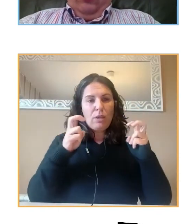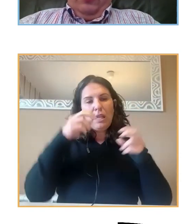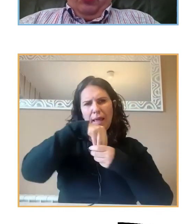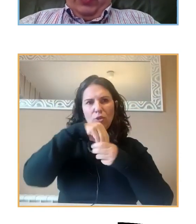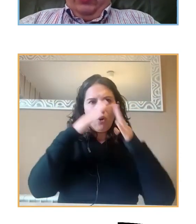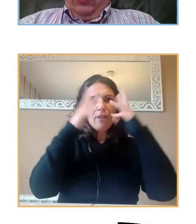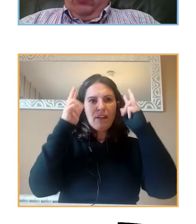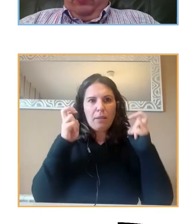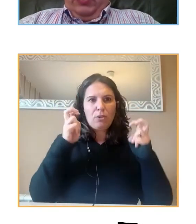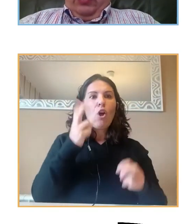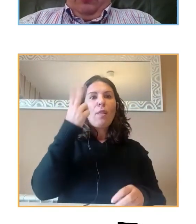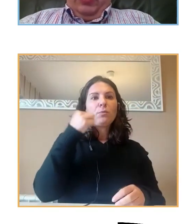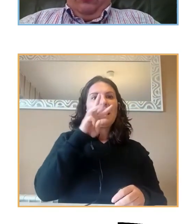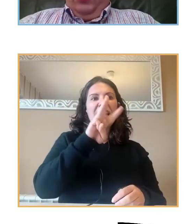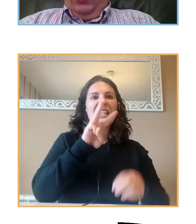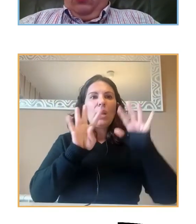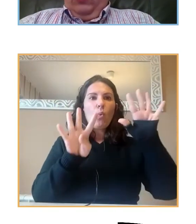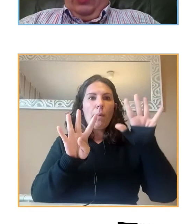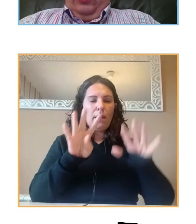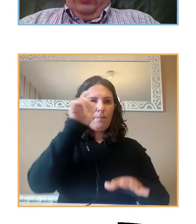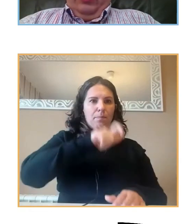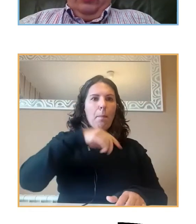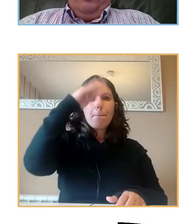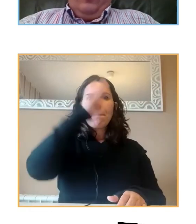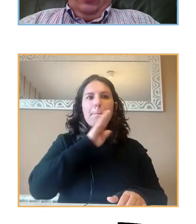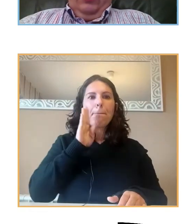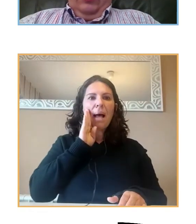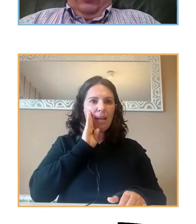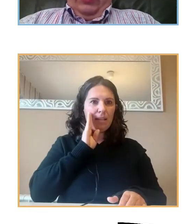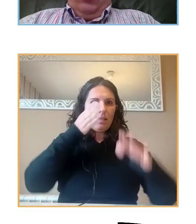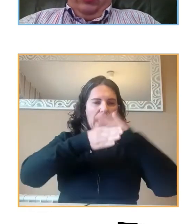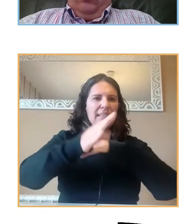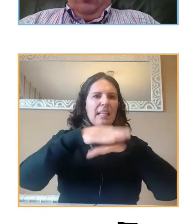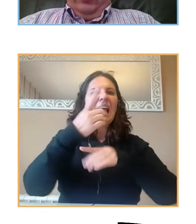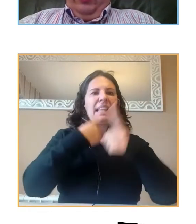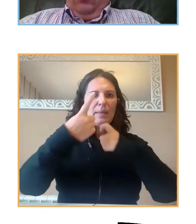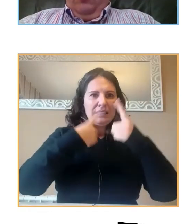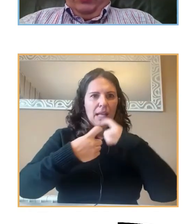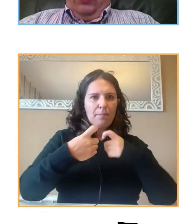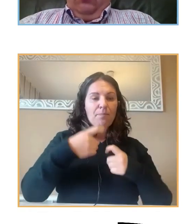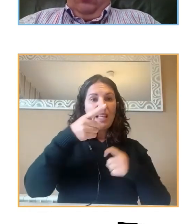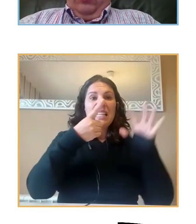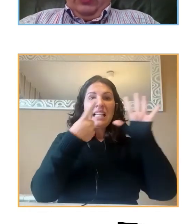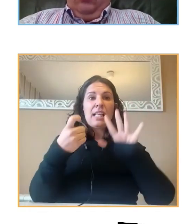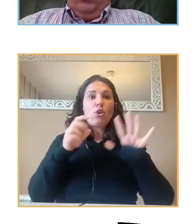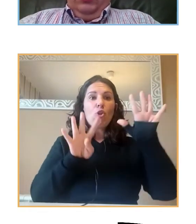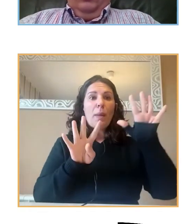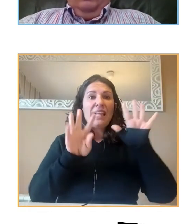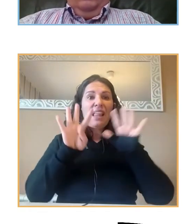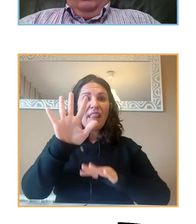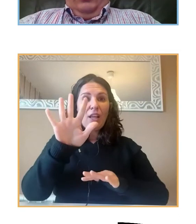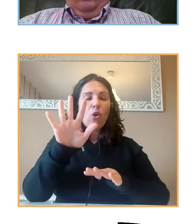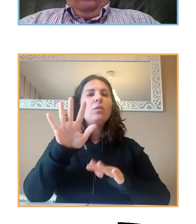.039 progenitores los que visitaron la plataforma donde estaba colgada la entrevista. De ellos, 695 completaron los datos